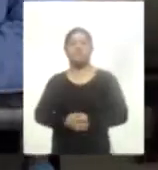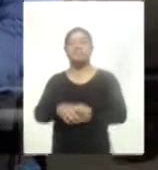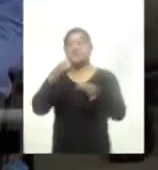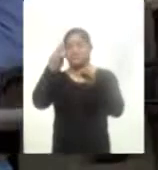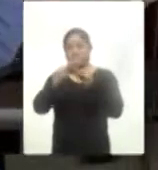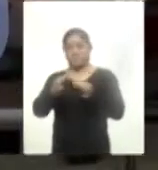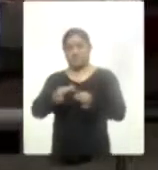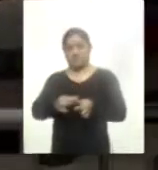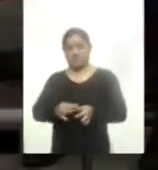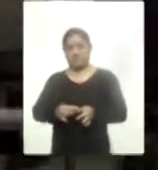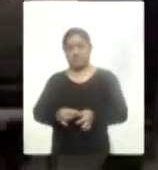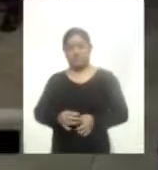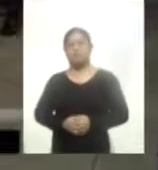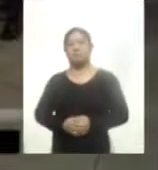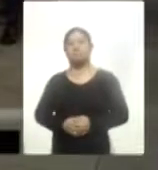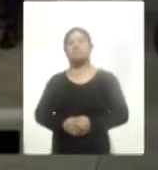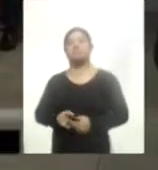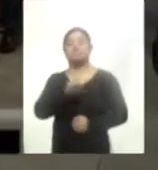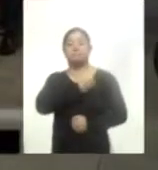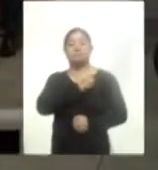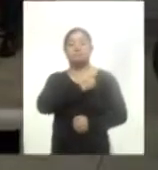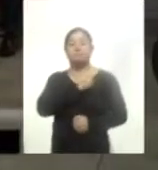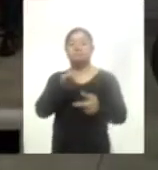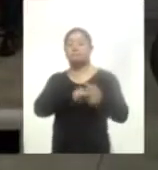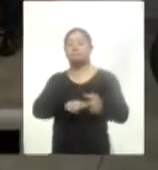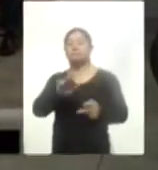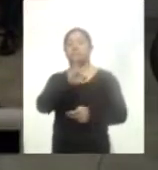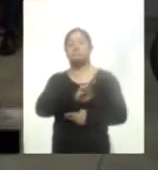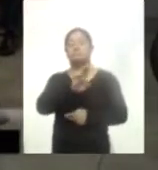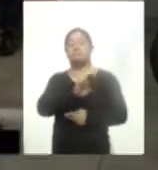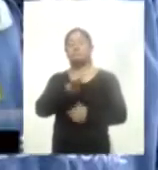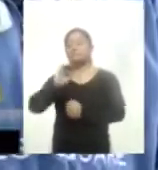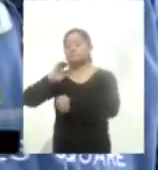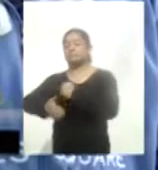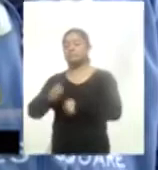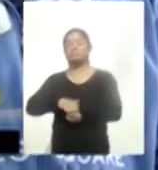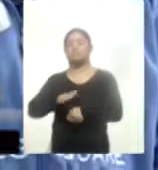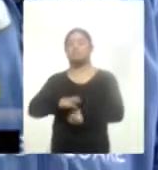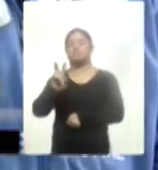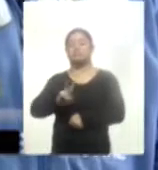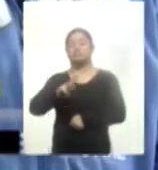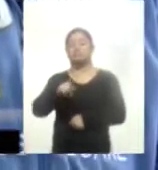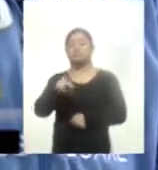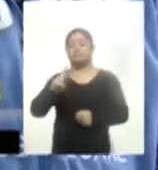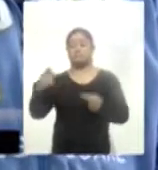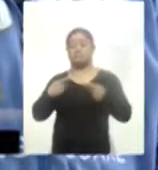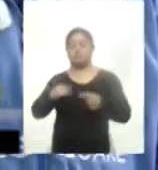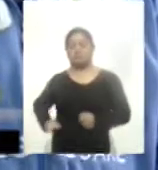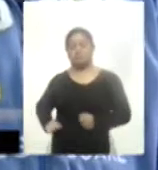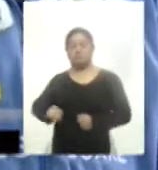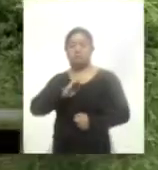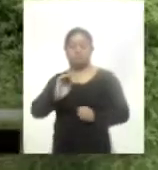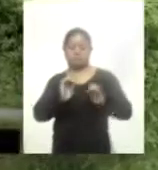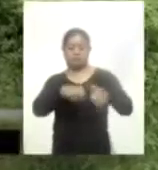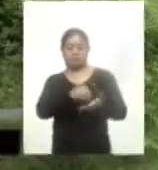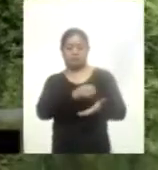protocolos sanitarios, el reclutamiento presencial inició este miércoles y concluirá el próximo viernes. Los interesados en participar se pueden registrar en